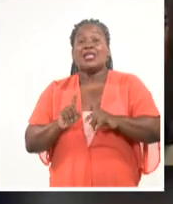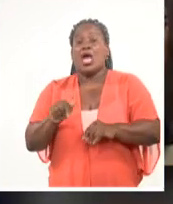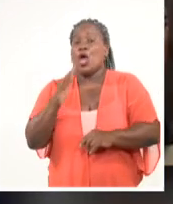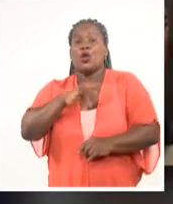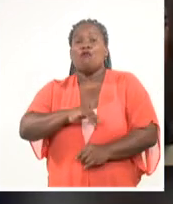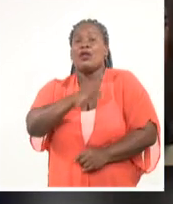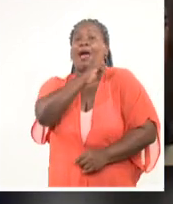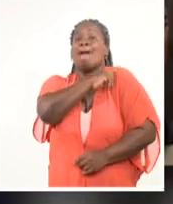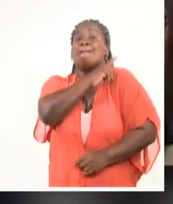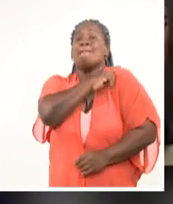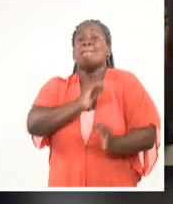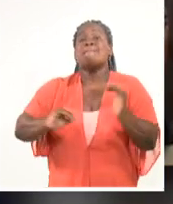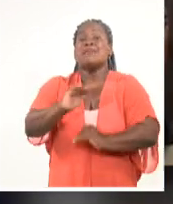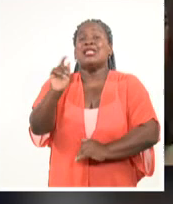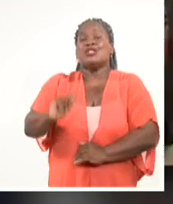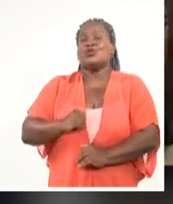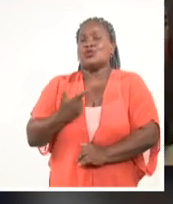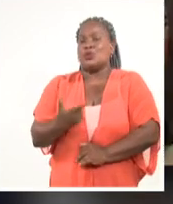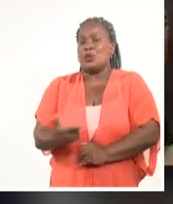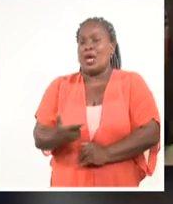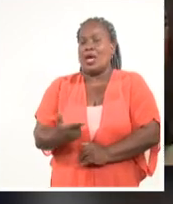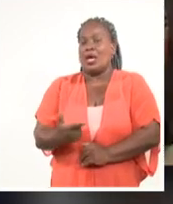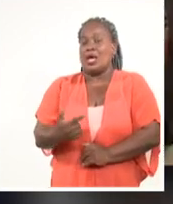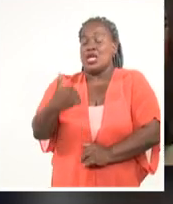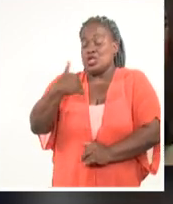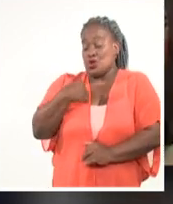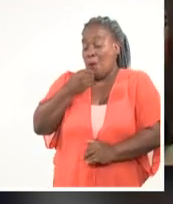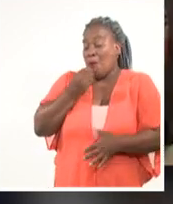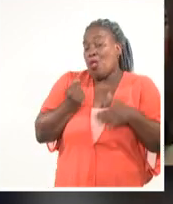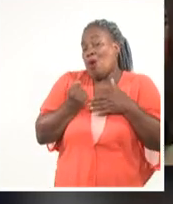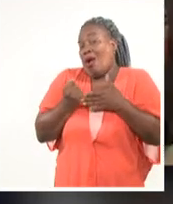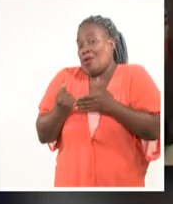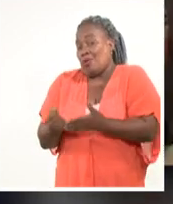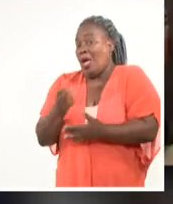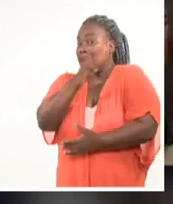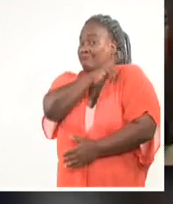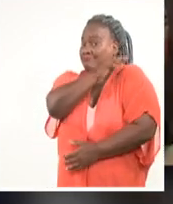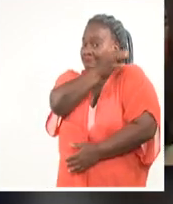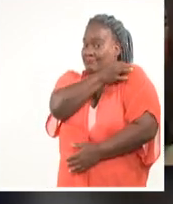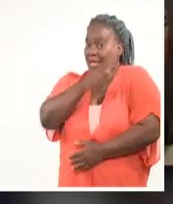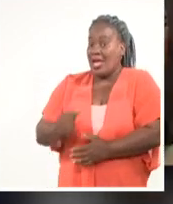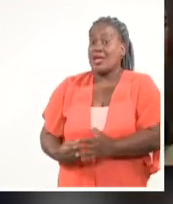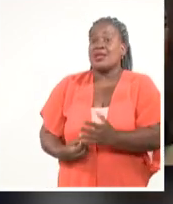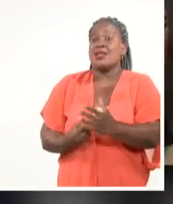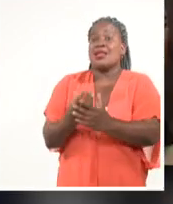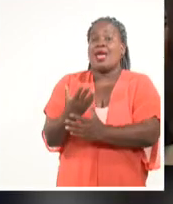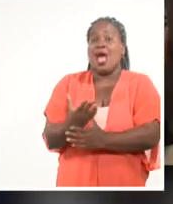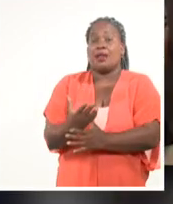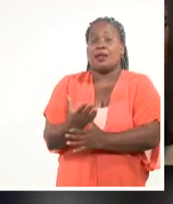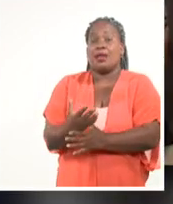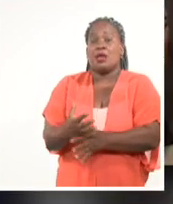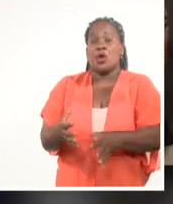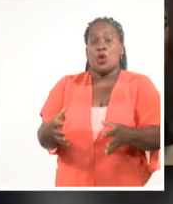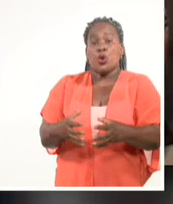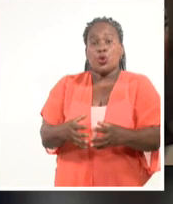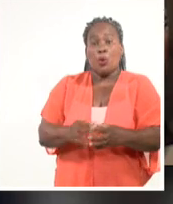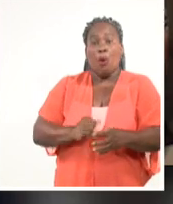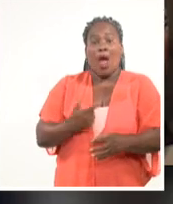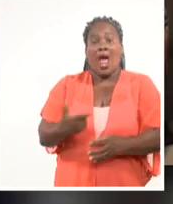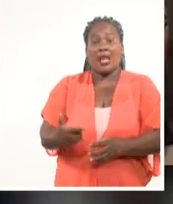cualquier otro. Ah, yo lo puedo ayudar a crear un movimiento artístico,